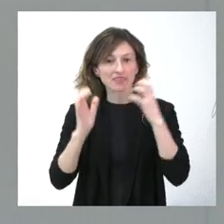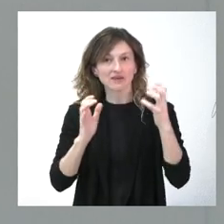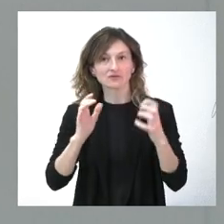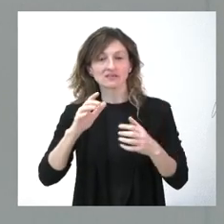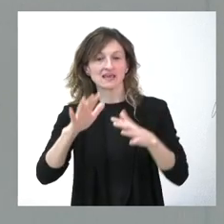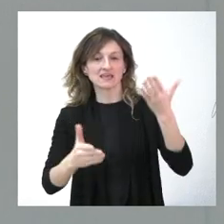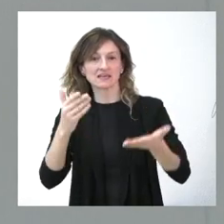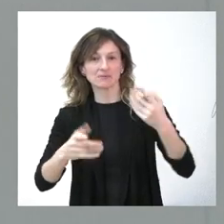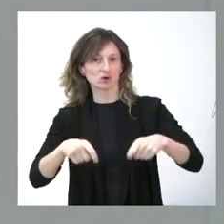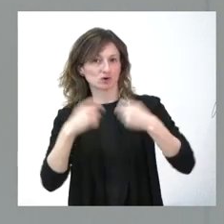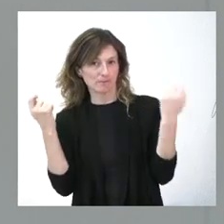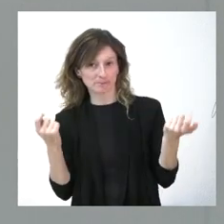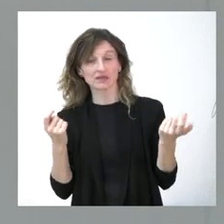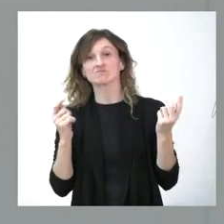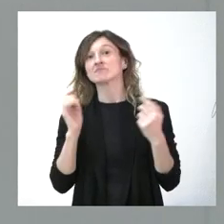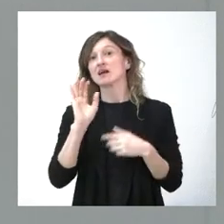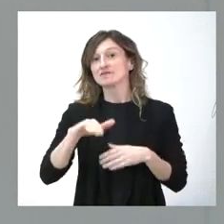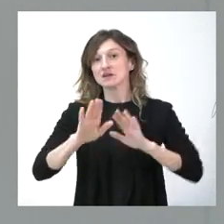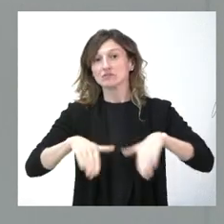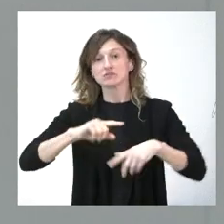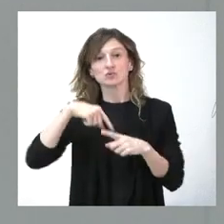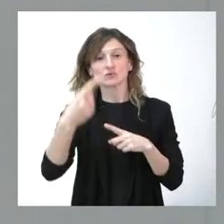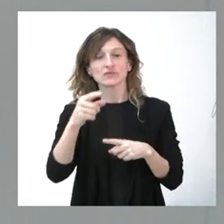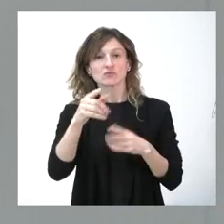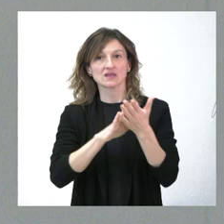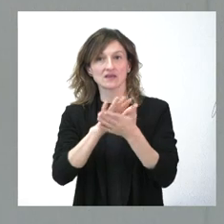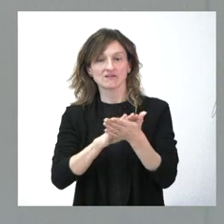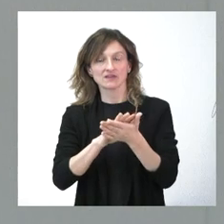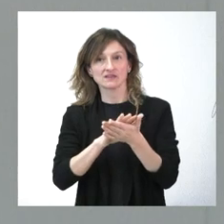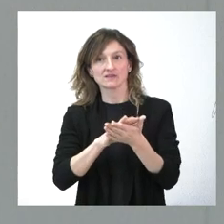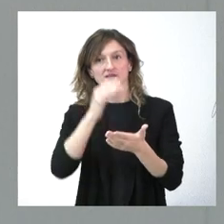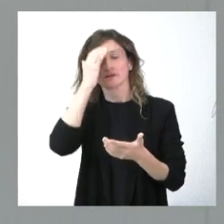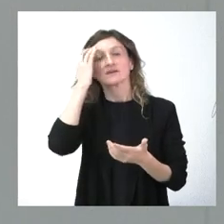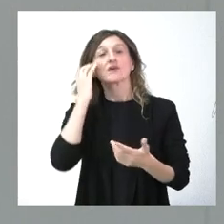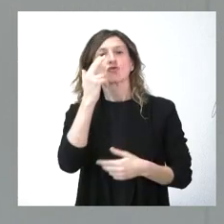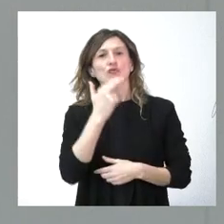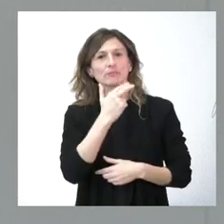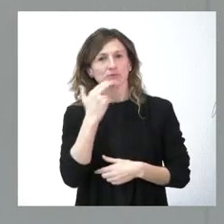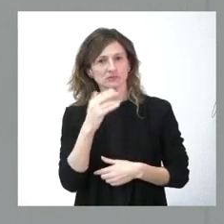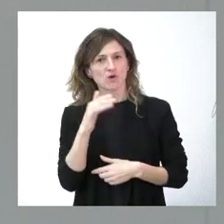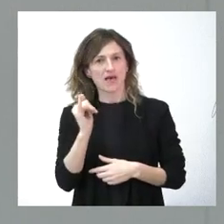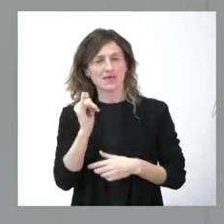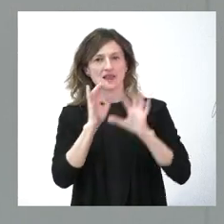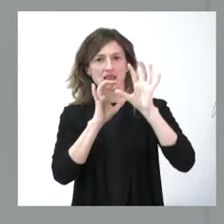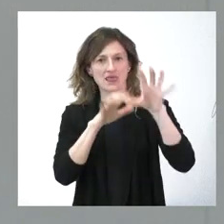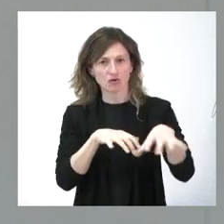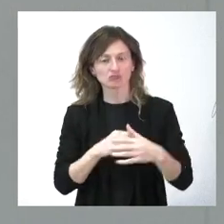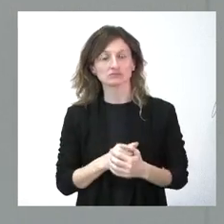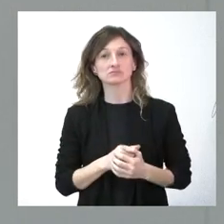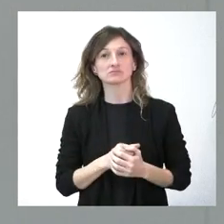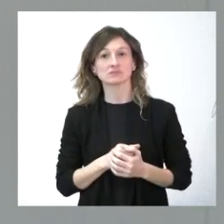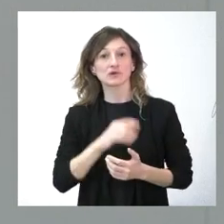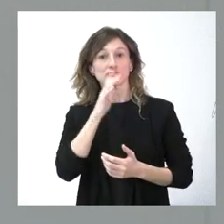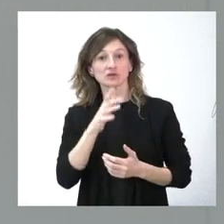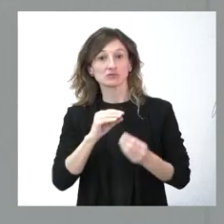territorio y esto al final pues tiene las consecuencias en lo que usted manifiesta nosotros sí tenemos ese compromiso con León y de ahí nos ha llevado a